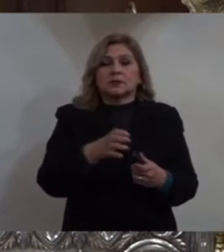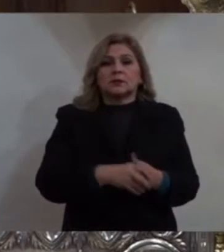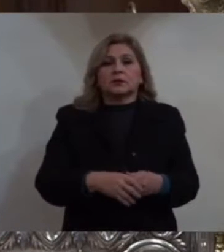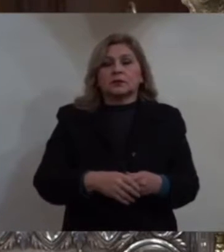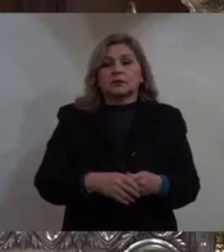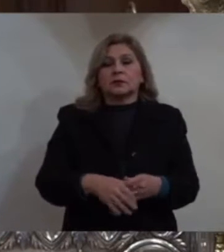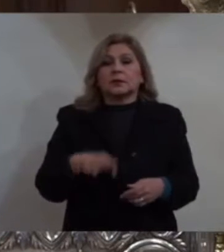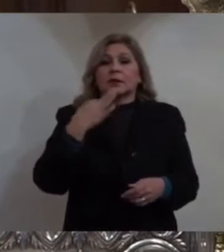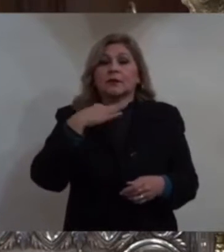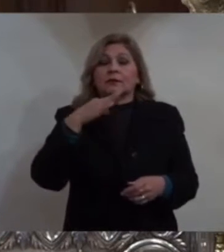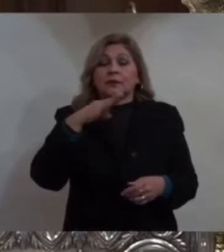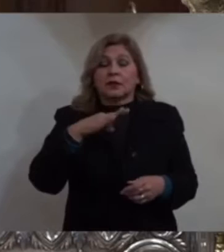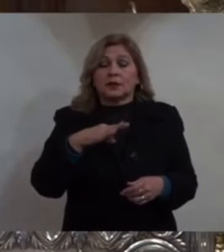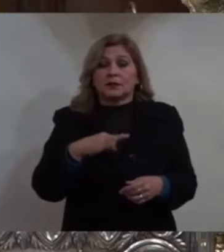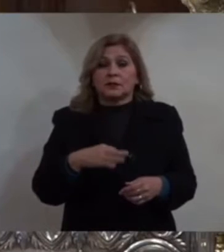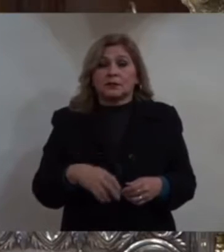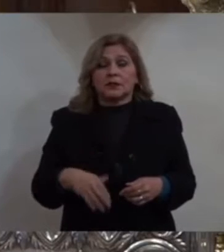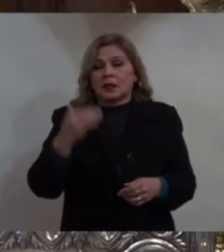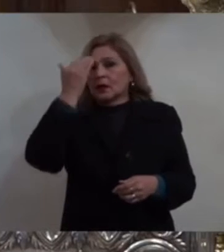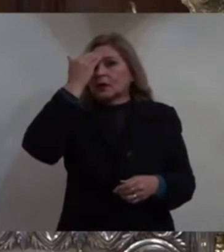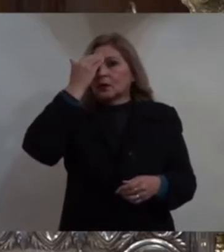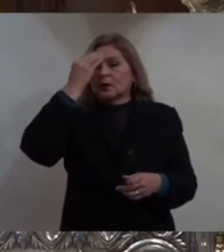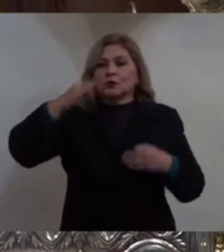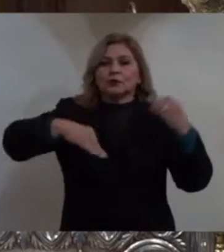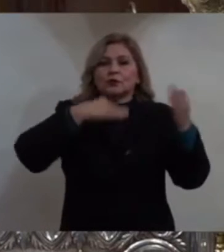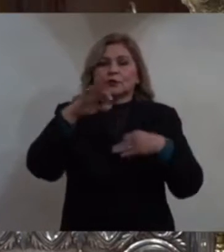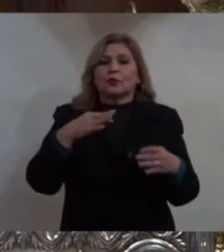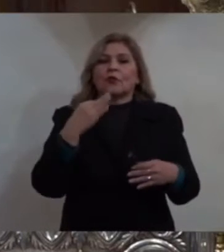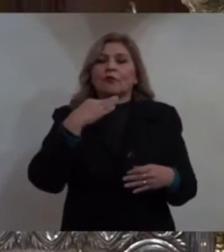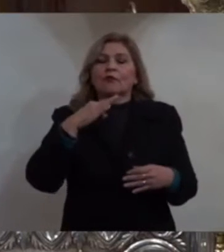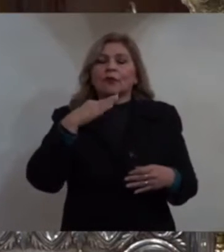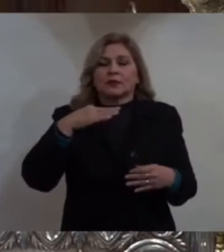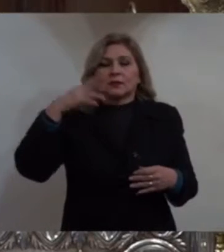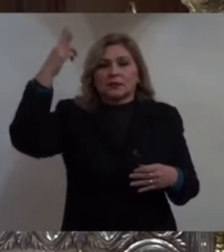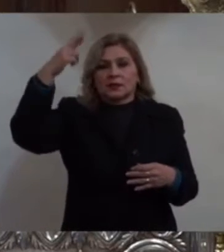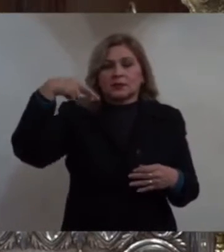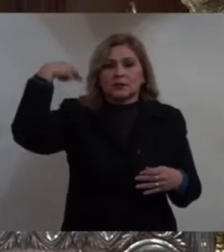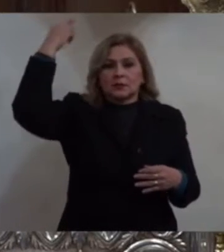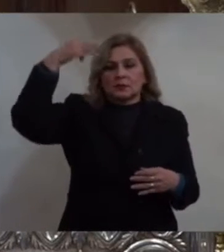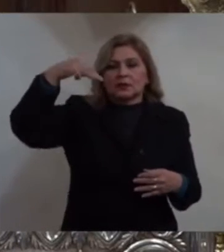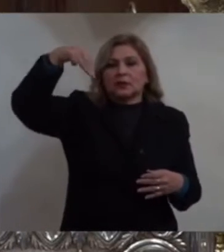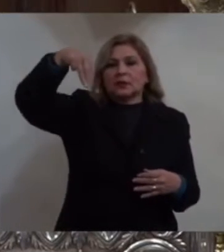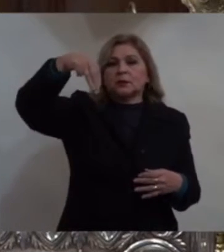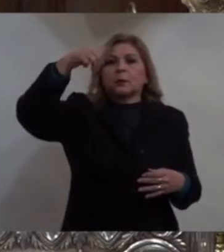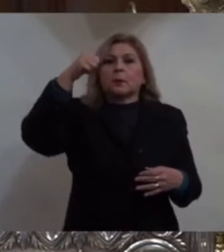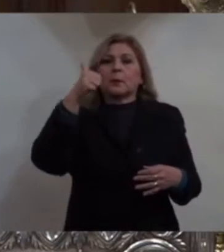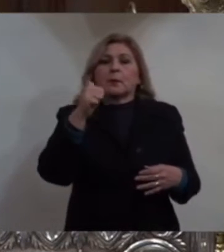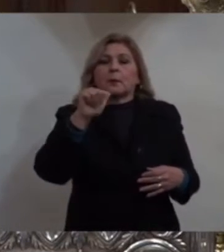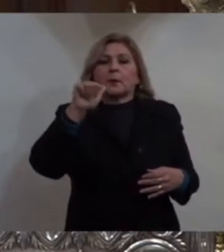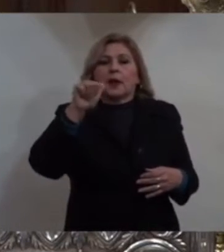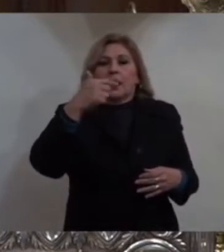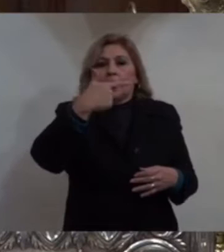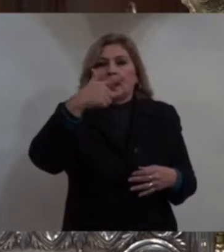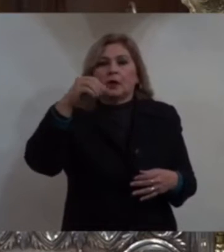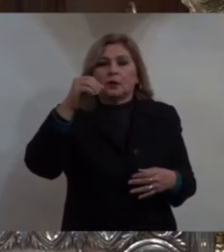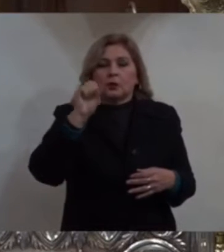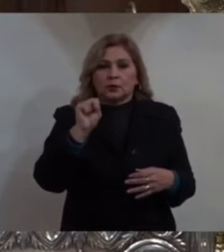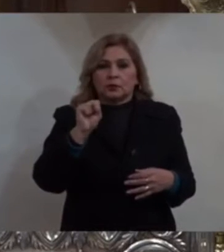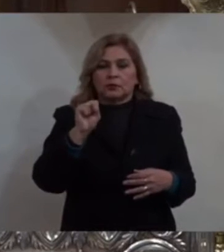fiesta conocida popularmente como Fiesta de los Reyes Magos. En los países